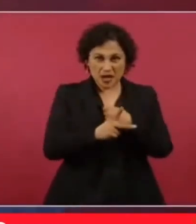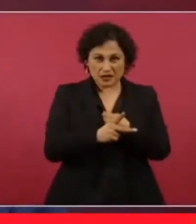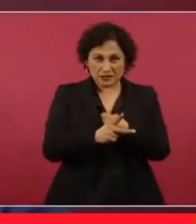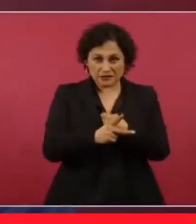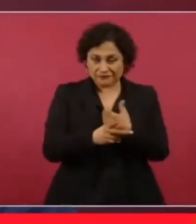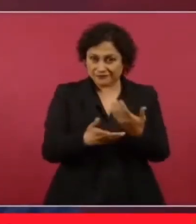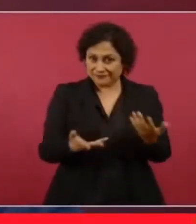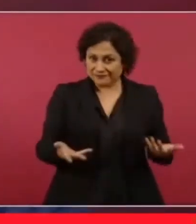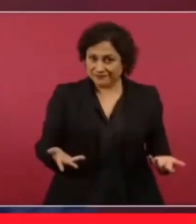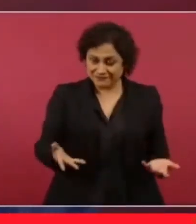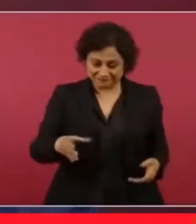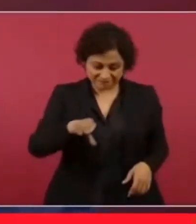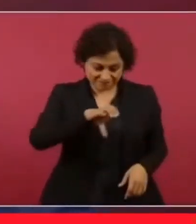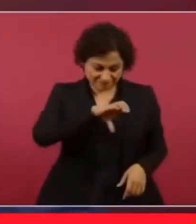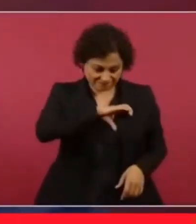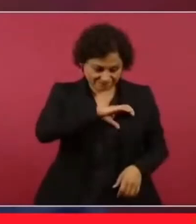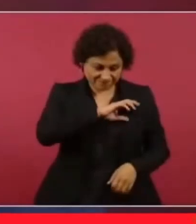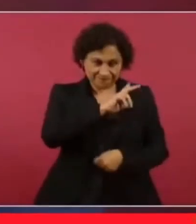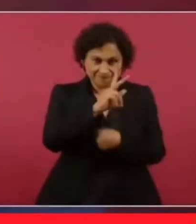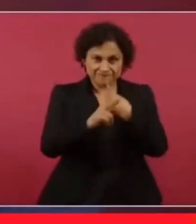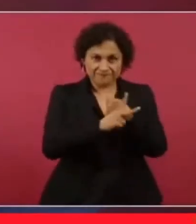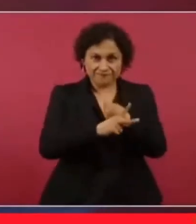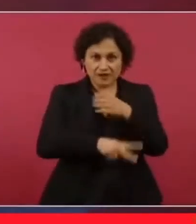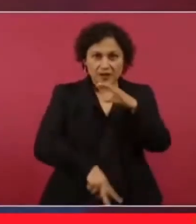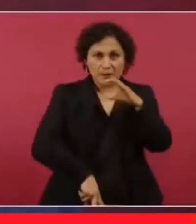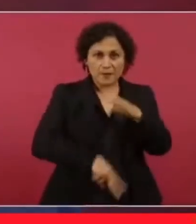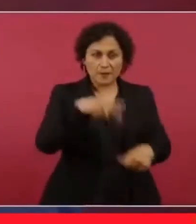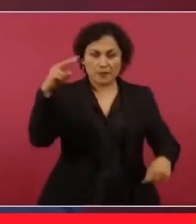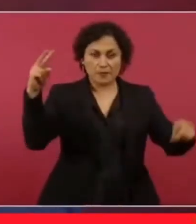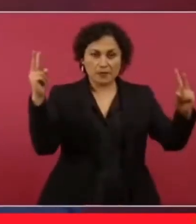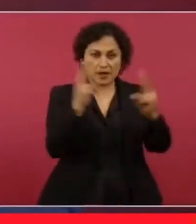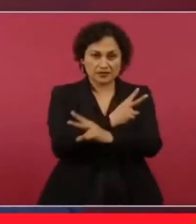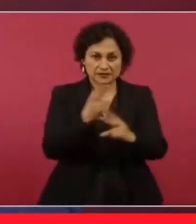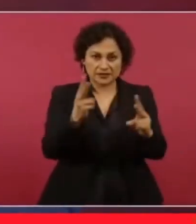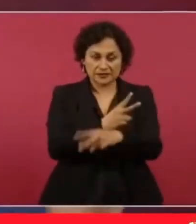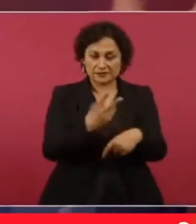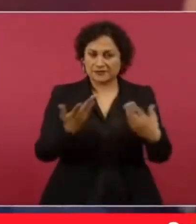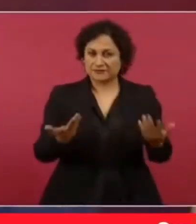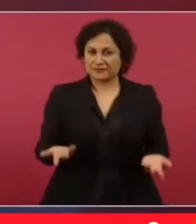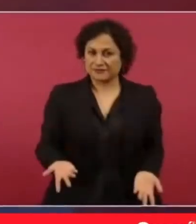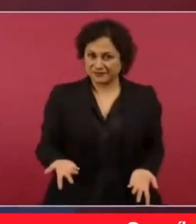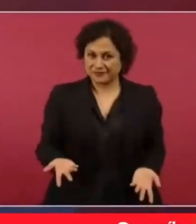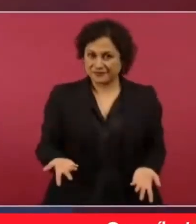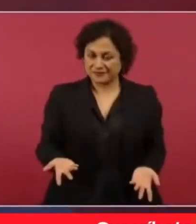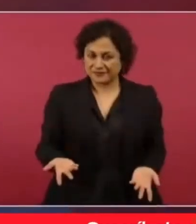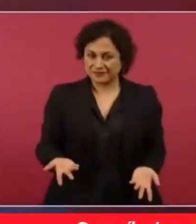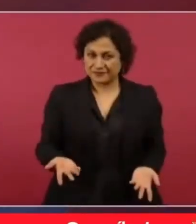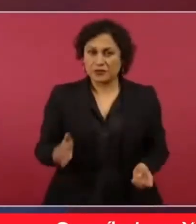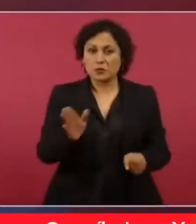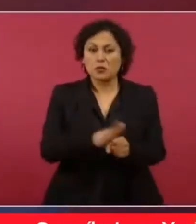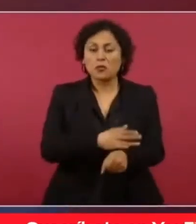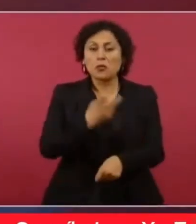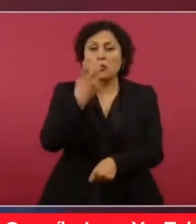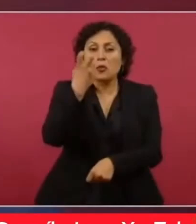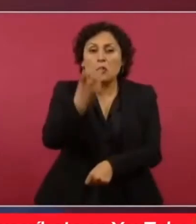Y lo mejor es nuestra política de ser independientes